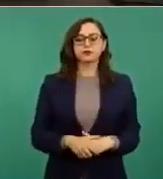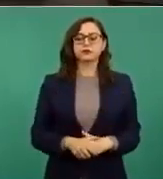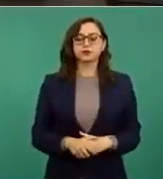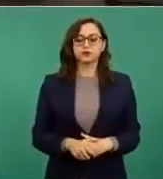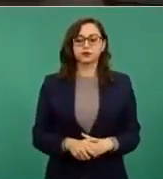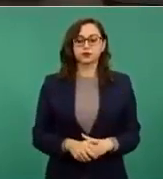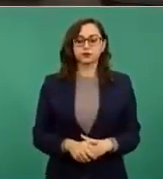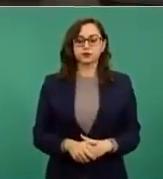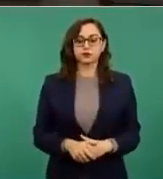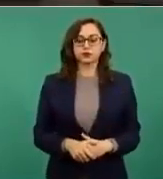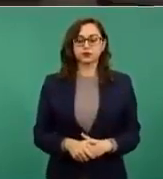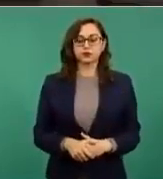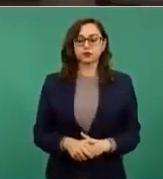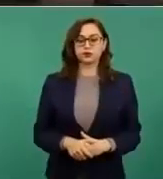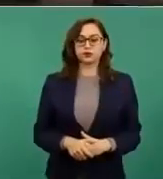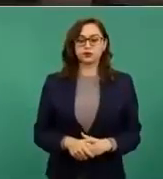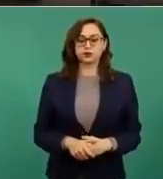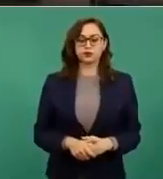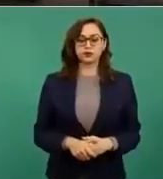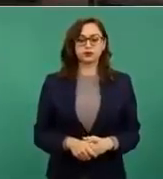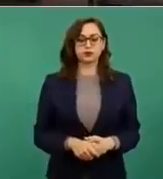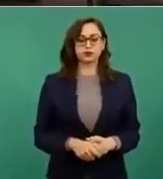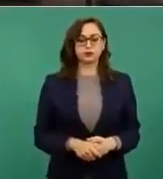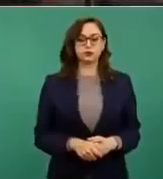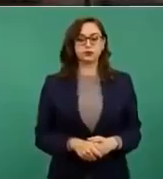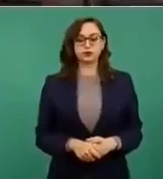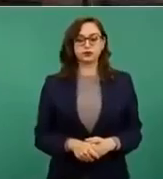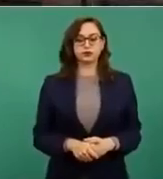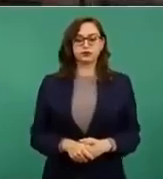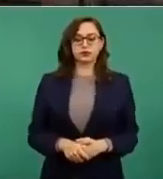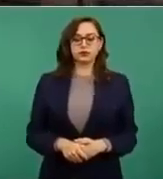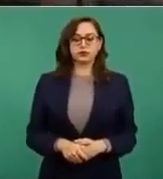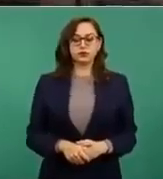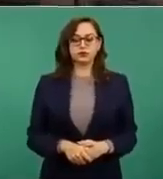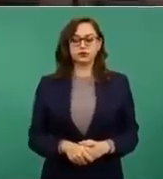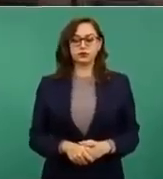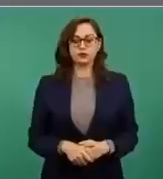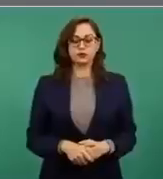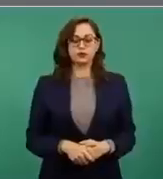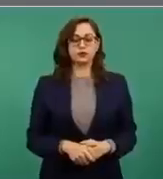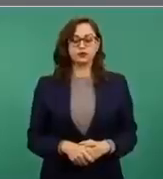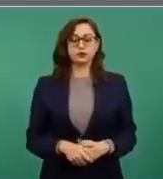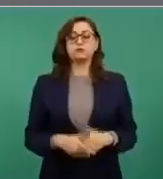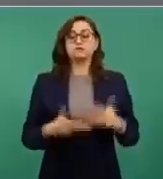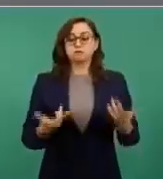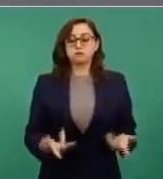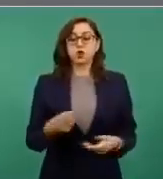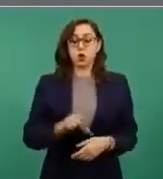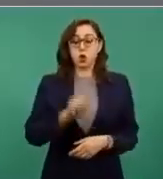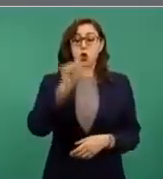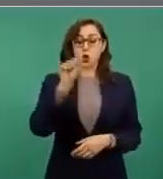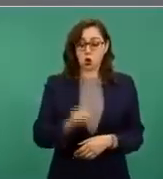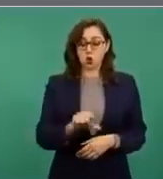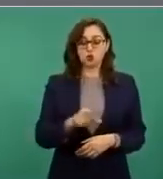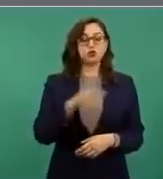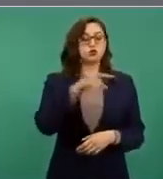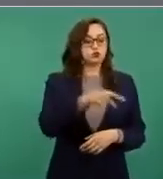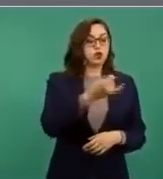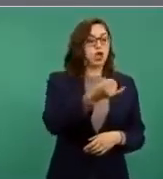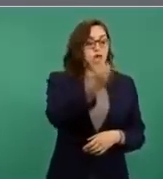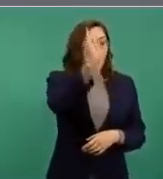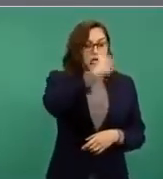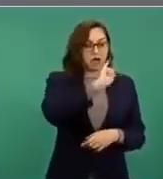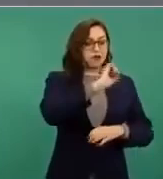Hoy, se acordó entre el sector obrero, el patronal y el gobierno, por consenso,